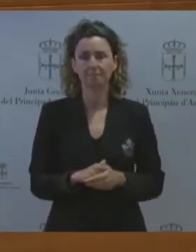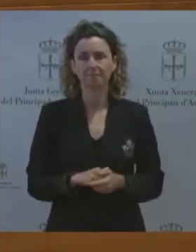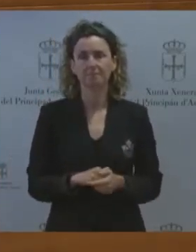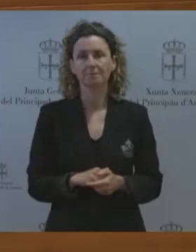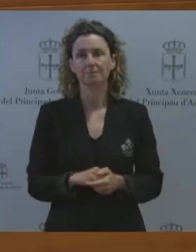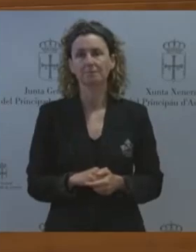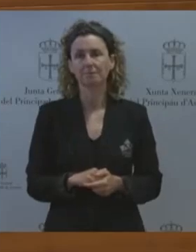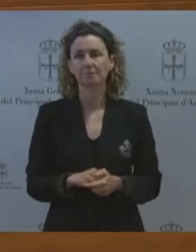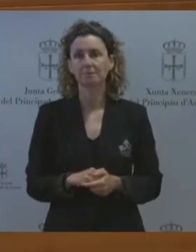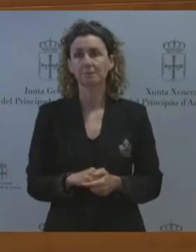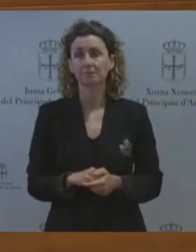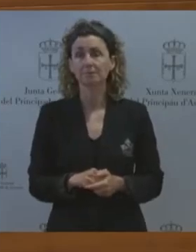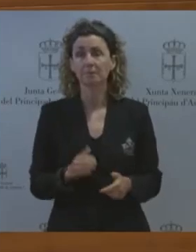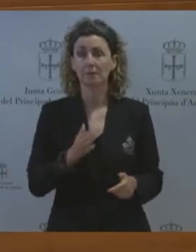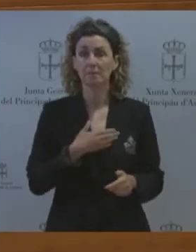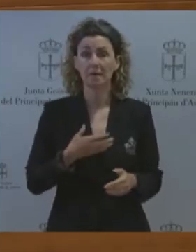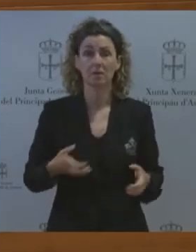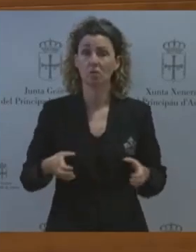apoyar